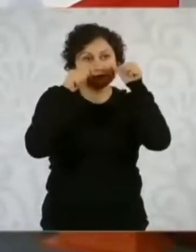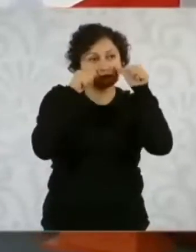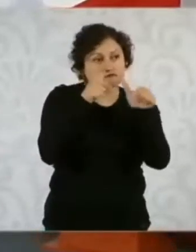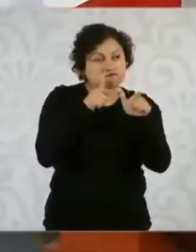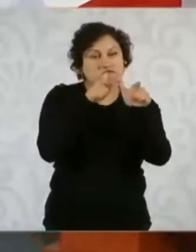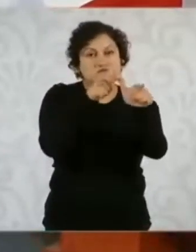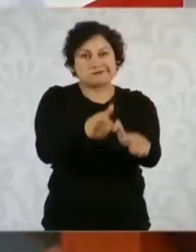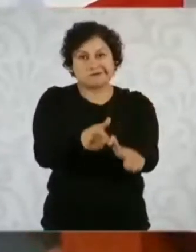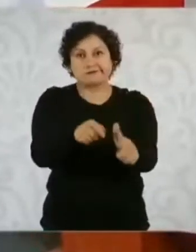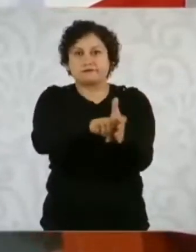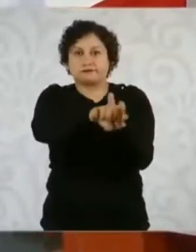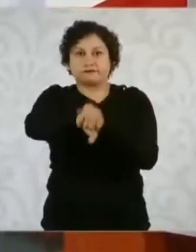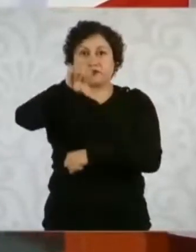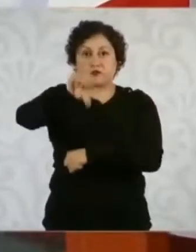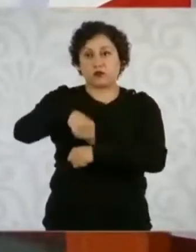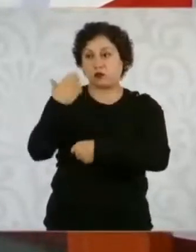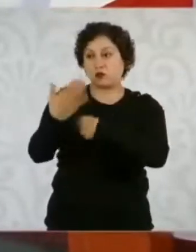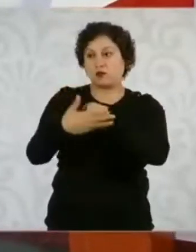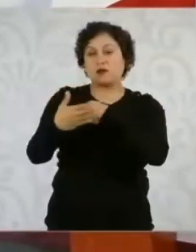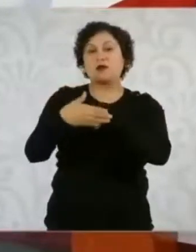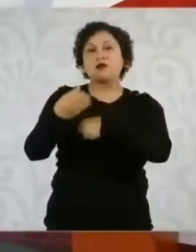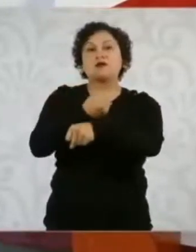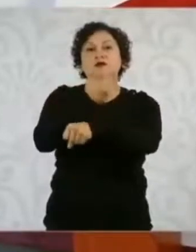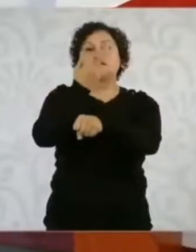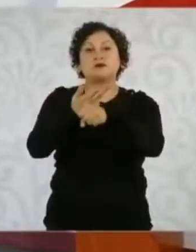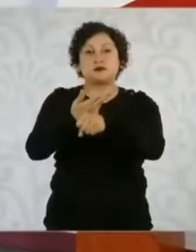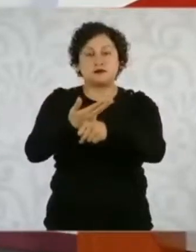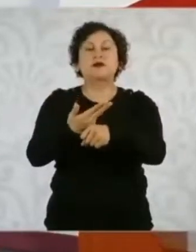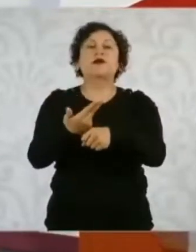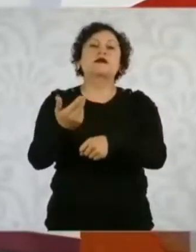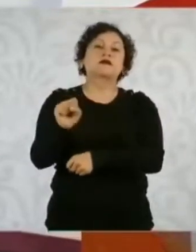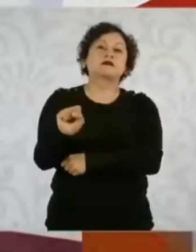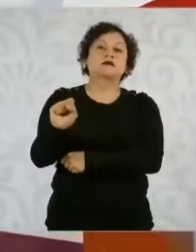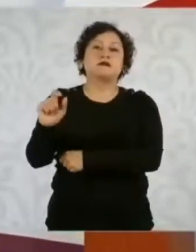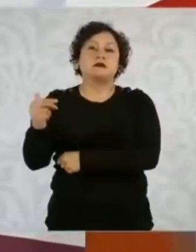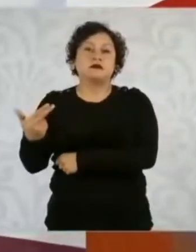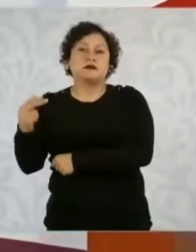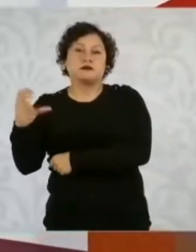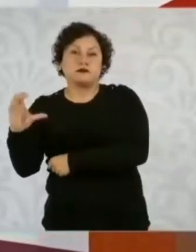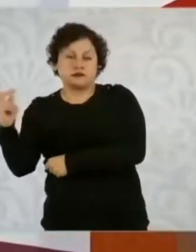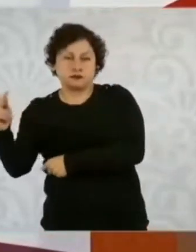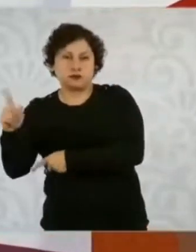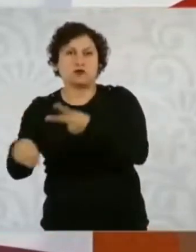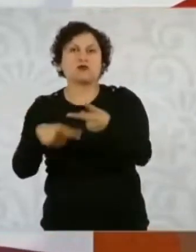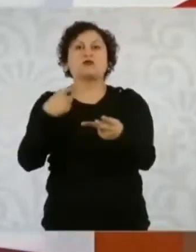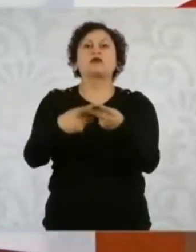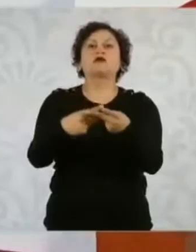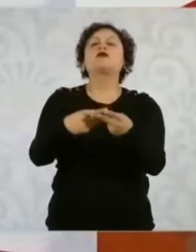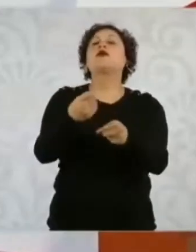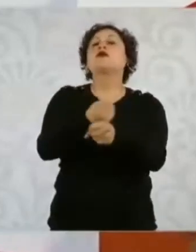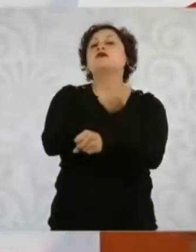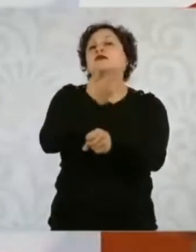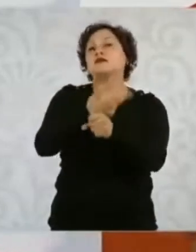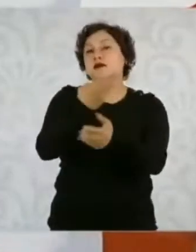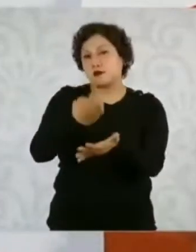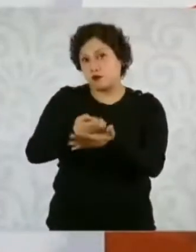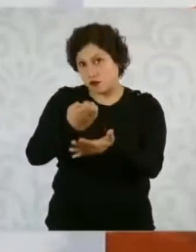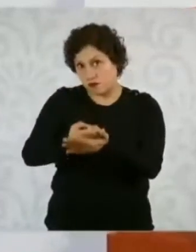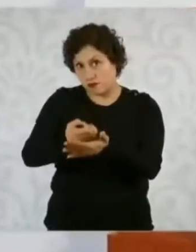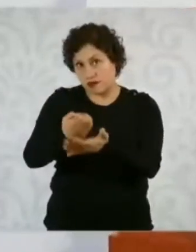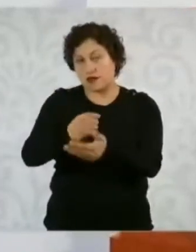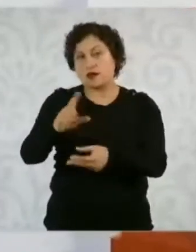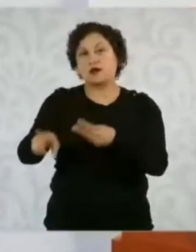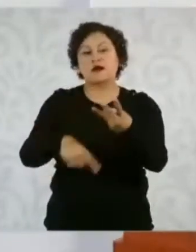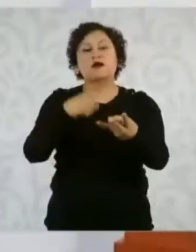Por ejemplo, hoy tenemos reunión con la Secretaría de Hacienda, con la Secretaría de Economía, en la tarde tenemos reunión con la